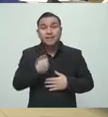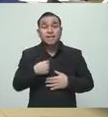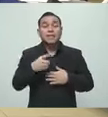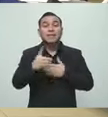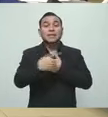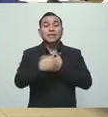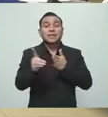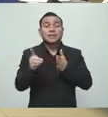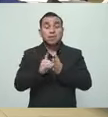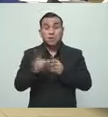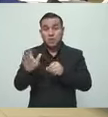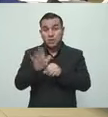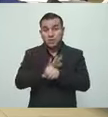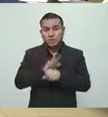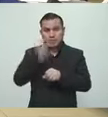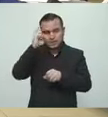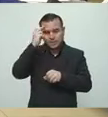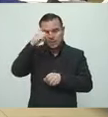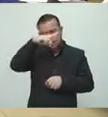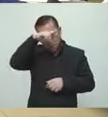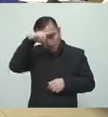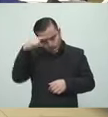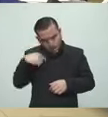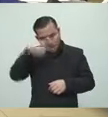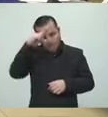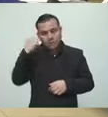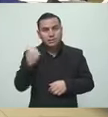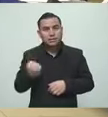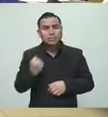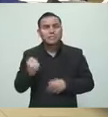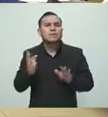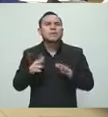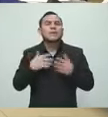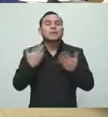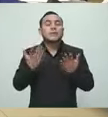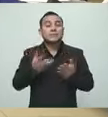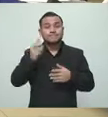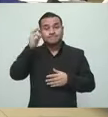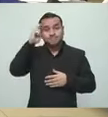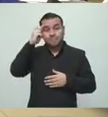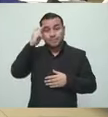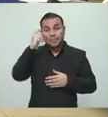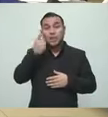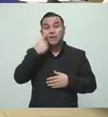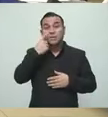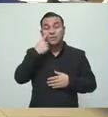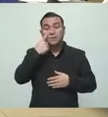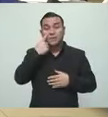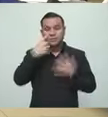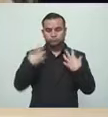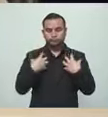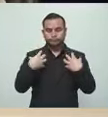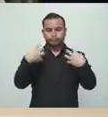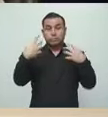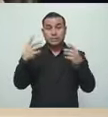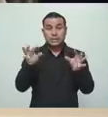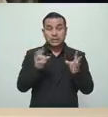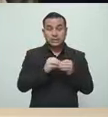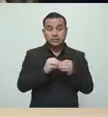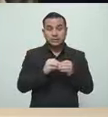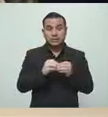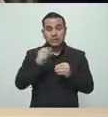gran trabajo el que hacen, en el sentido de que es en la plenaria en la que se legisla y nosotros en eso